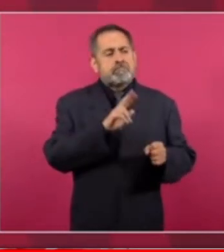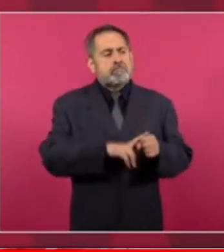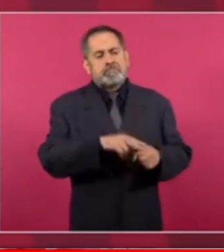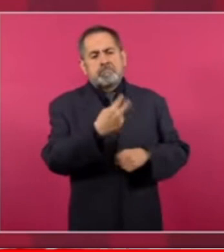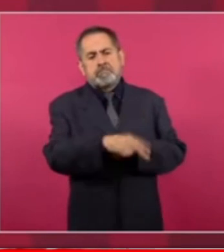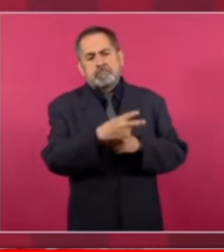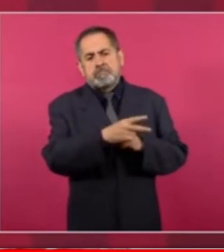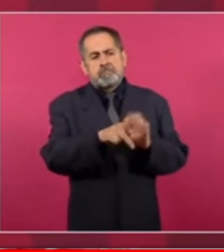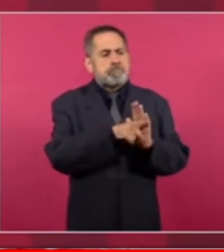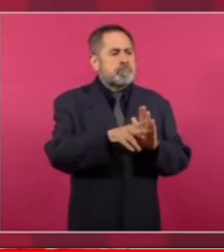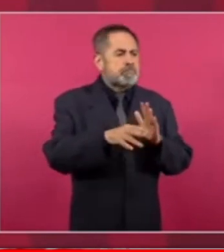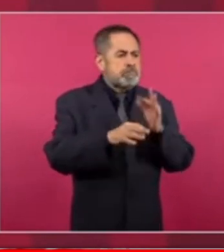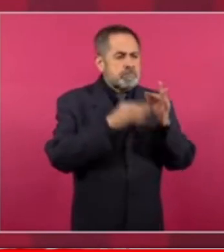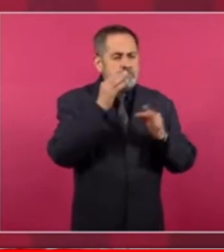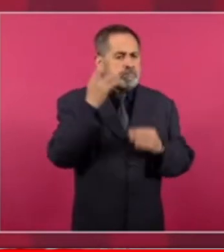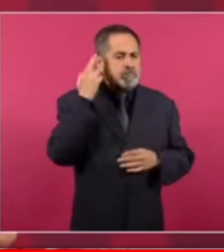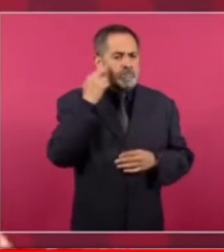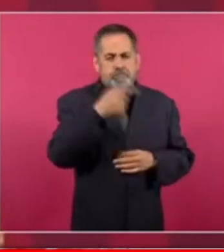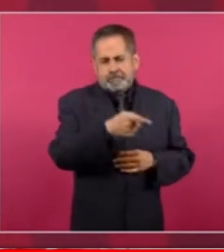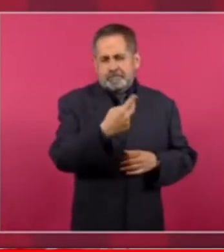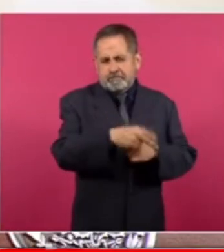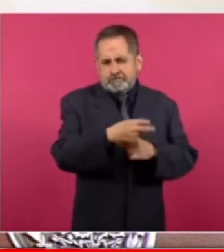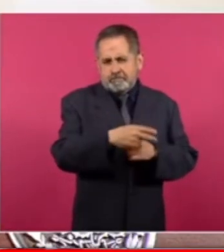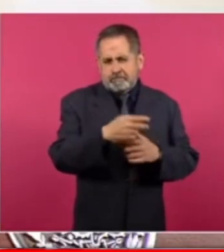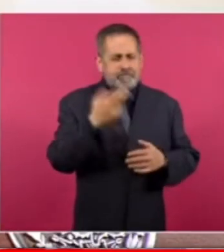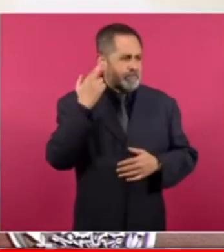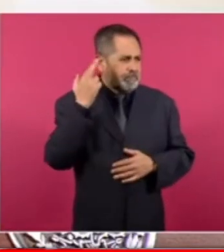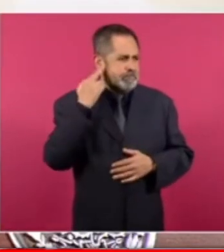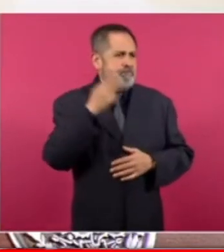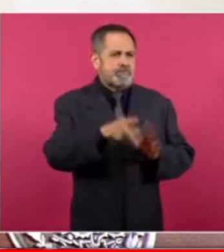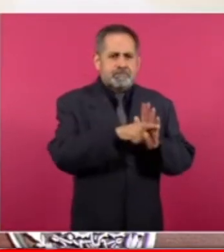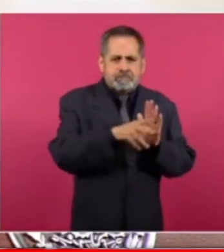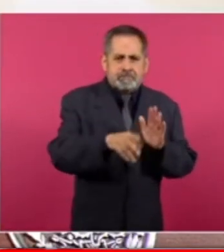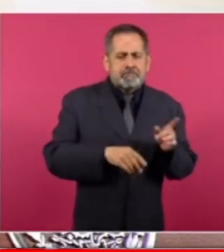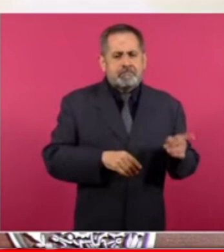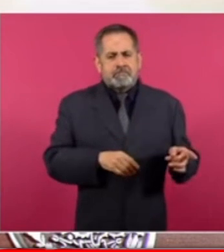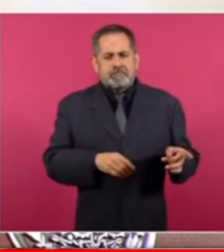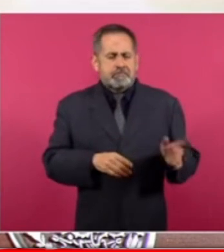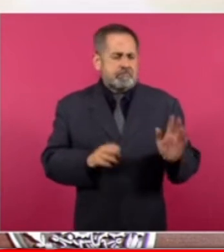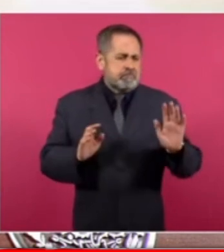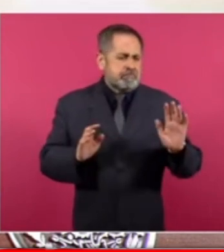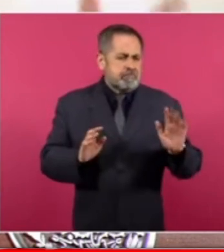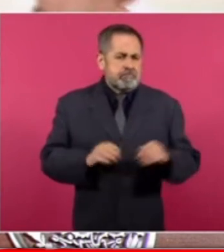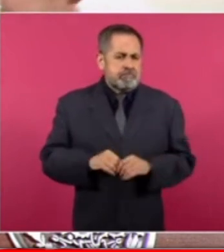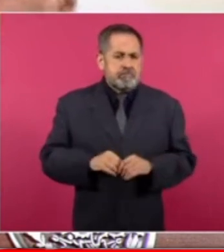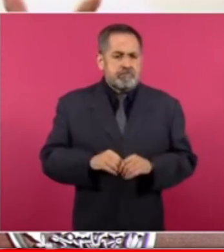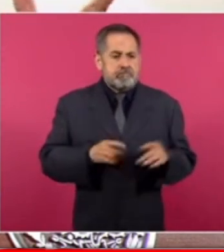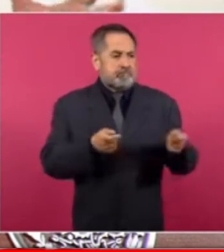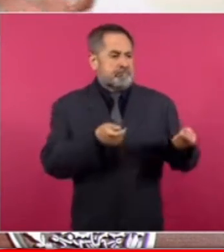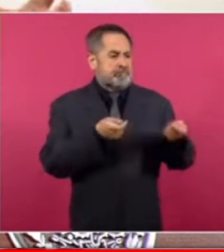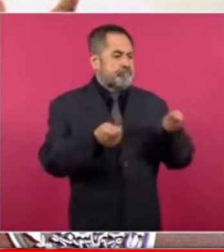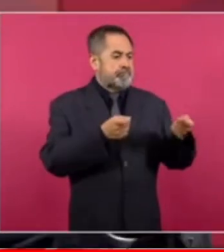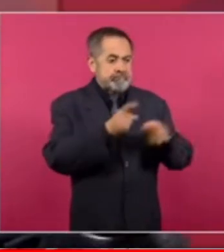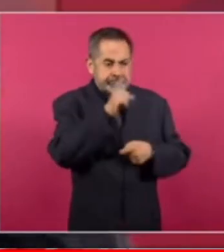la televisión la radio los periódicos muy controlados